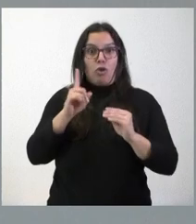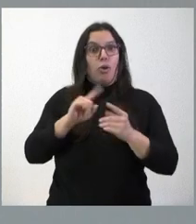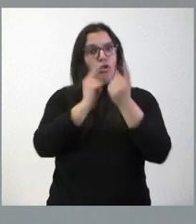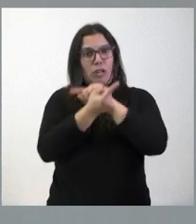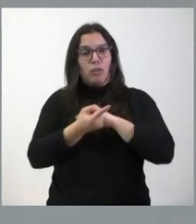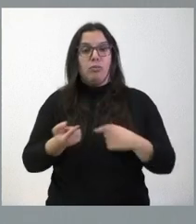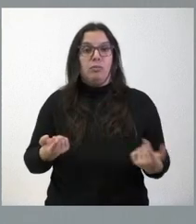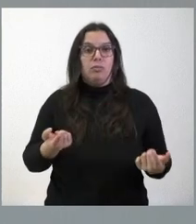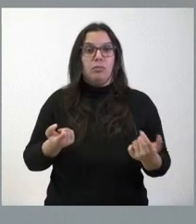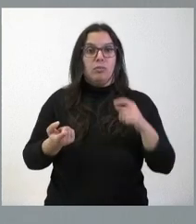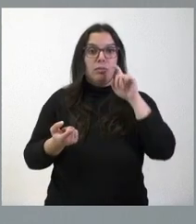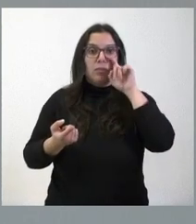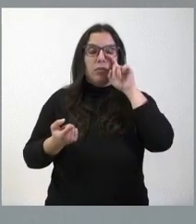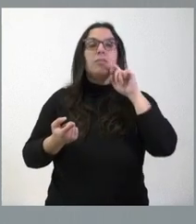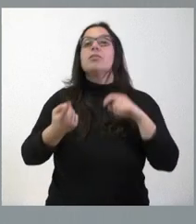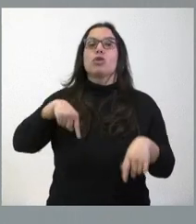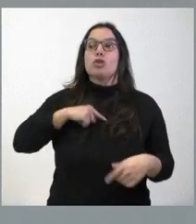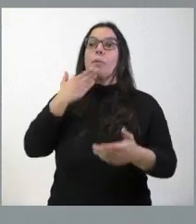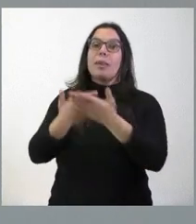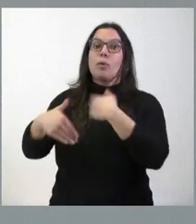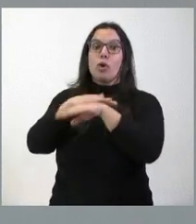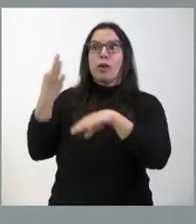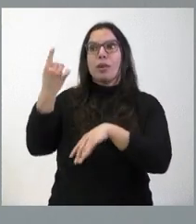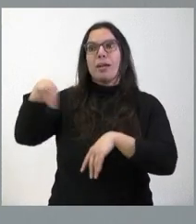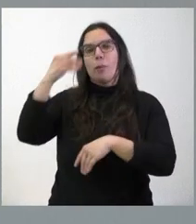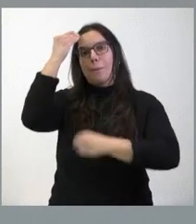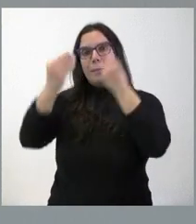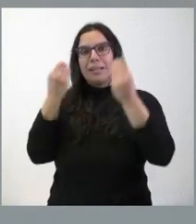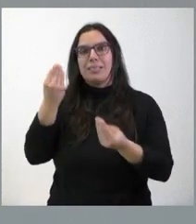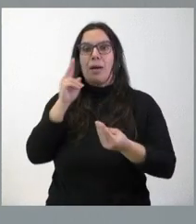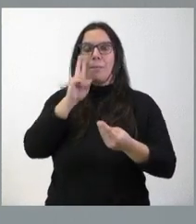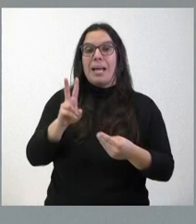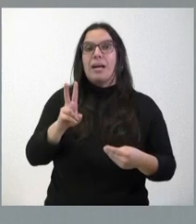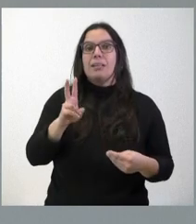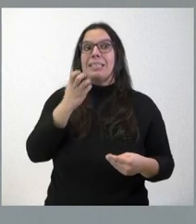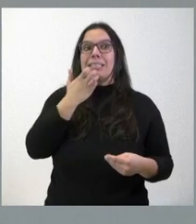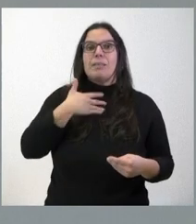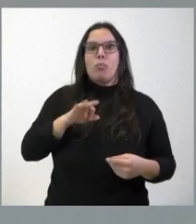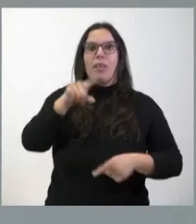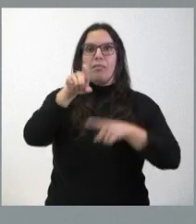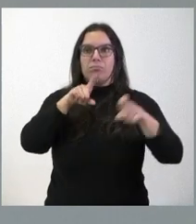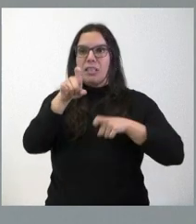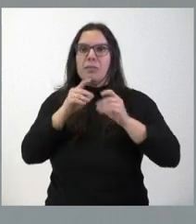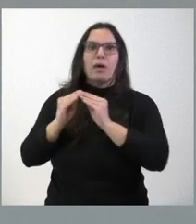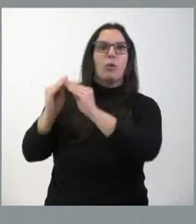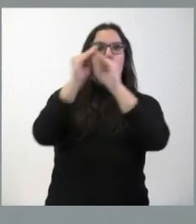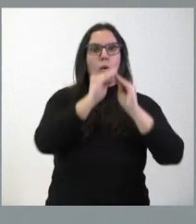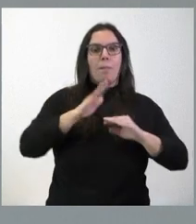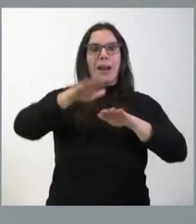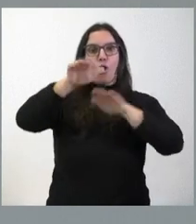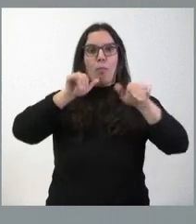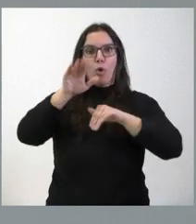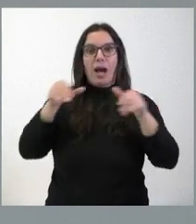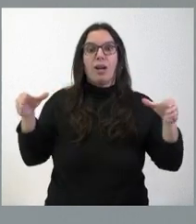contrario. Llamamos aquí al Gobierno a la reflexión, a que vea la EBAU única como una posibilidad, a que nos convoque a las comunidades autónomas para